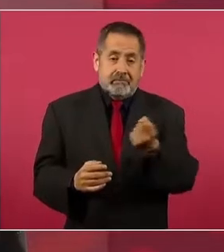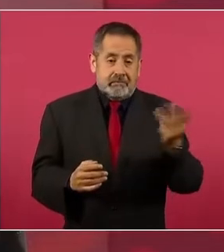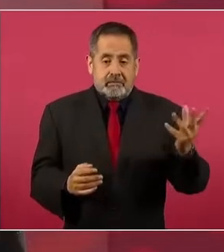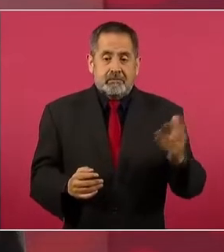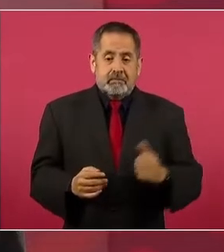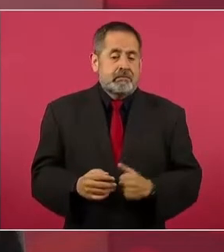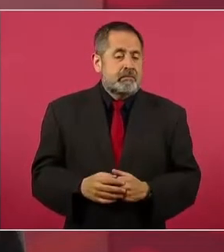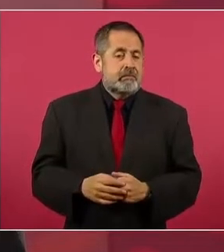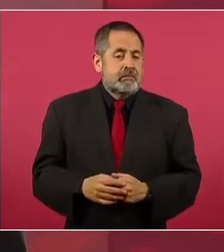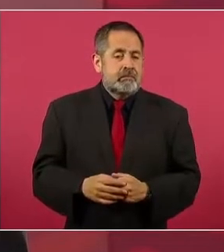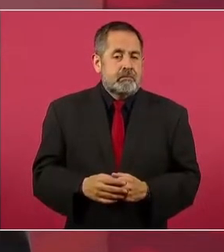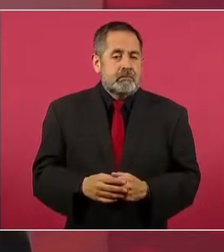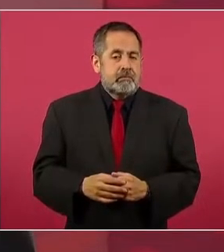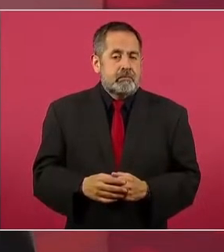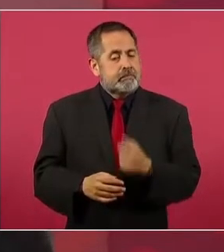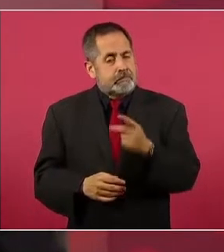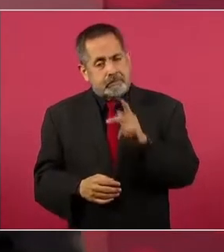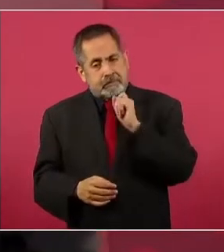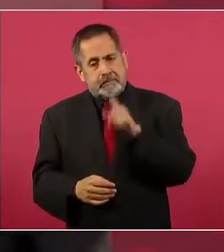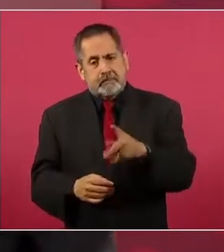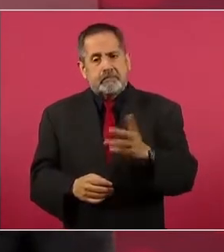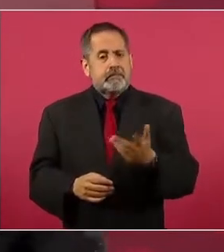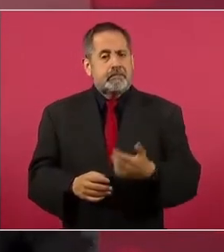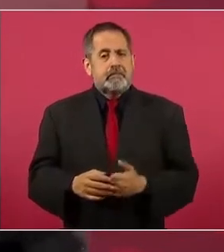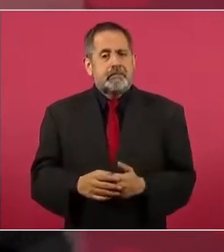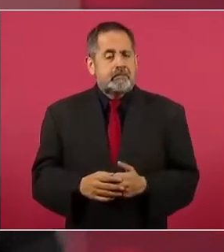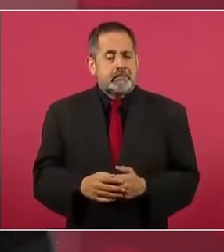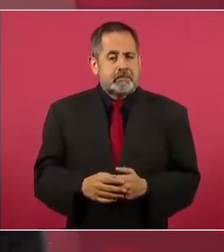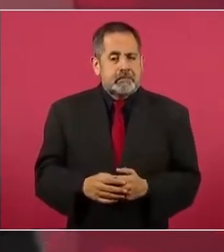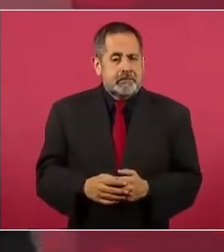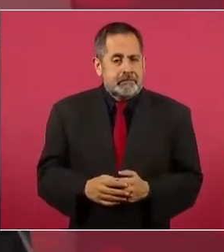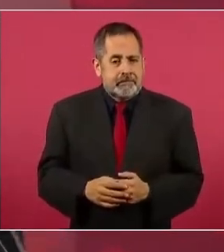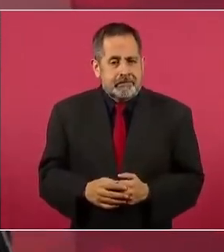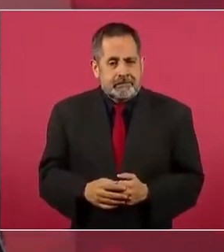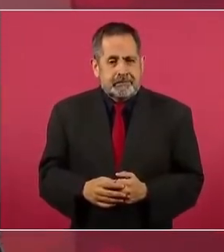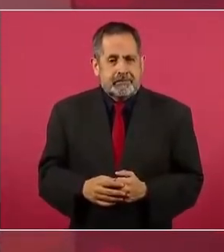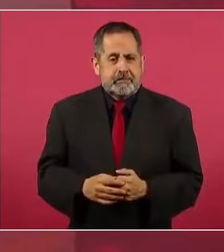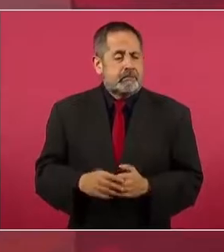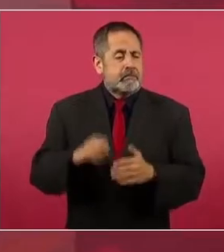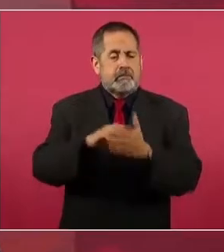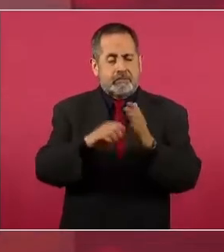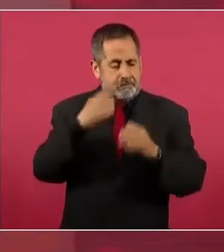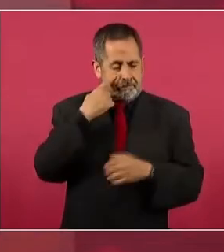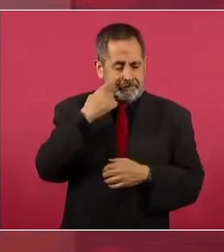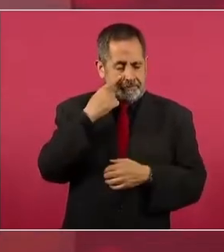pero también el tener un trabajador